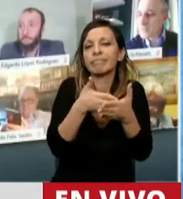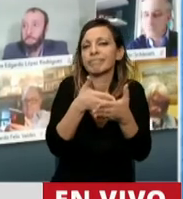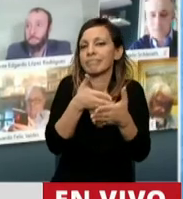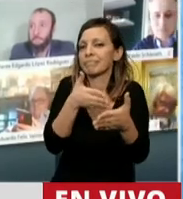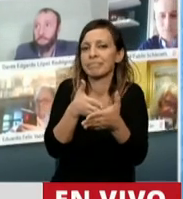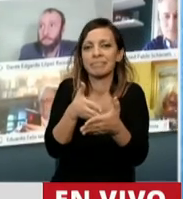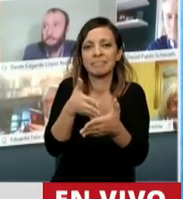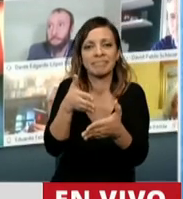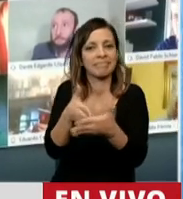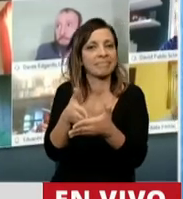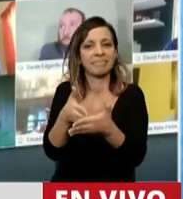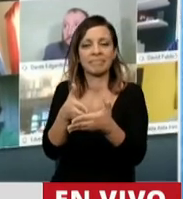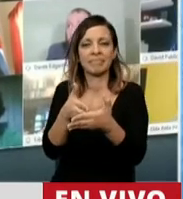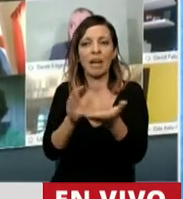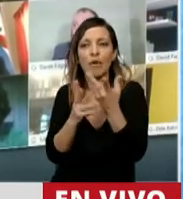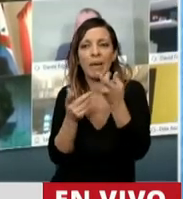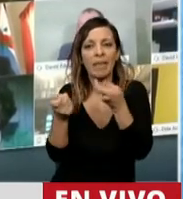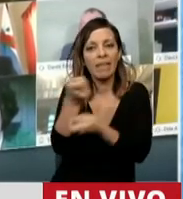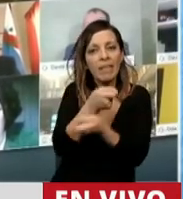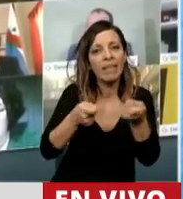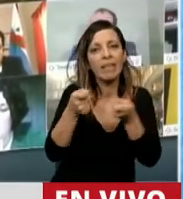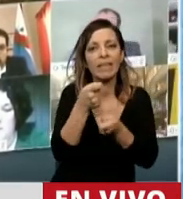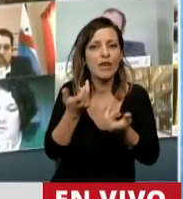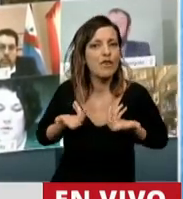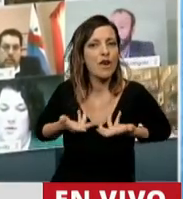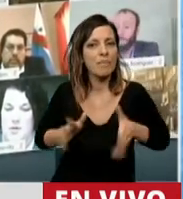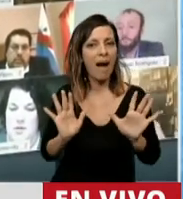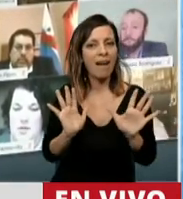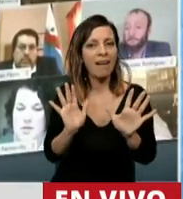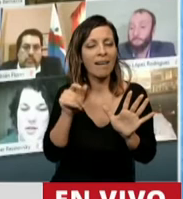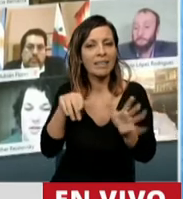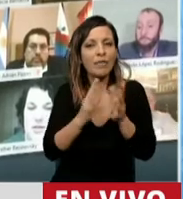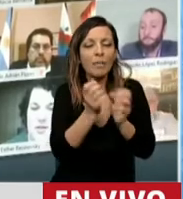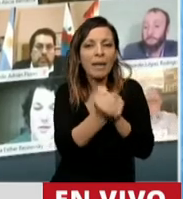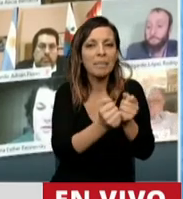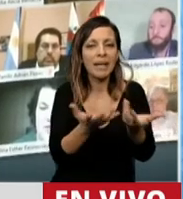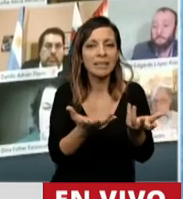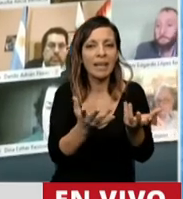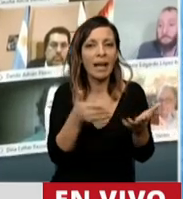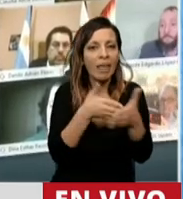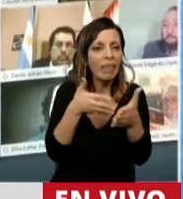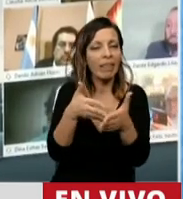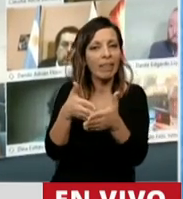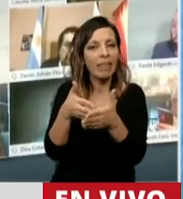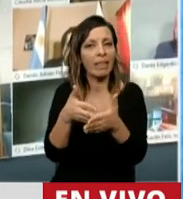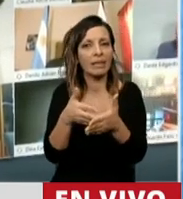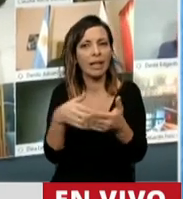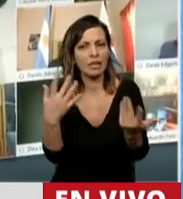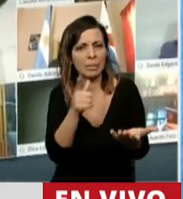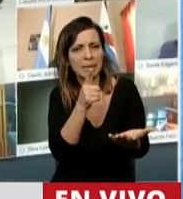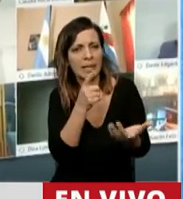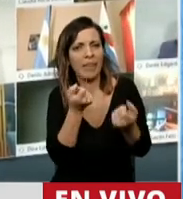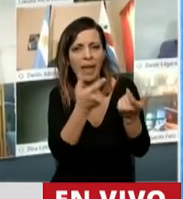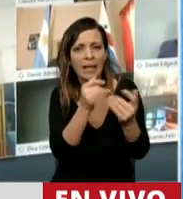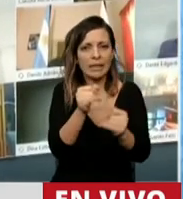funcionamiento, a las operatorias que son normales en este tipo de empresas. ¿Queremos o no queremos darle el beneficio a las